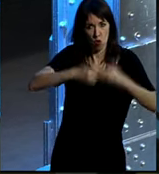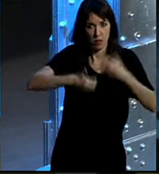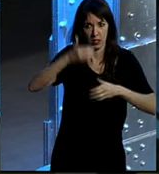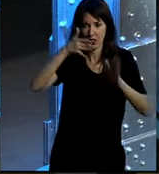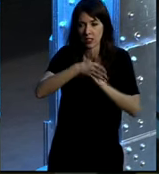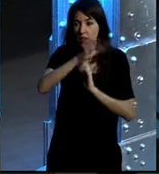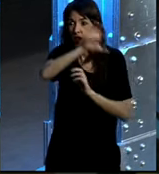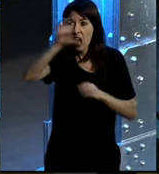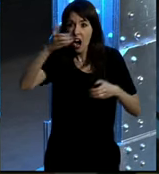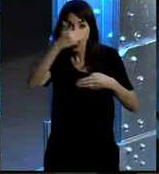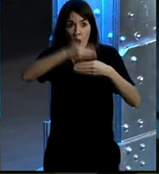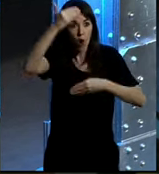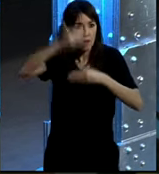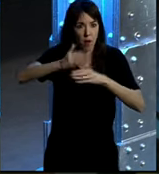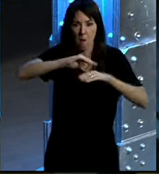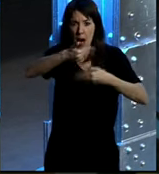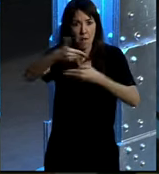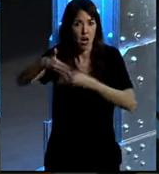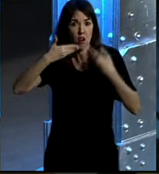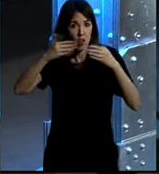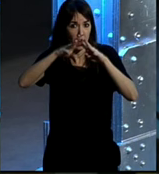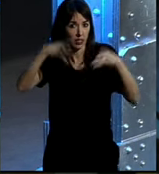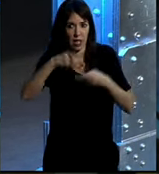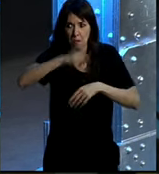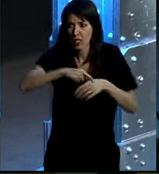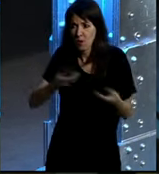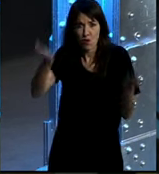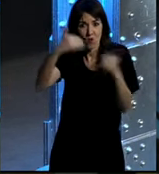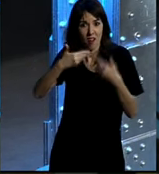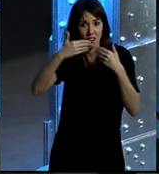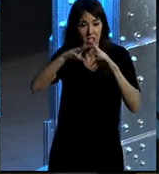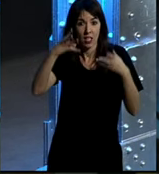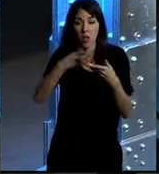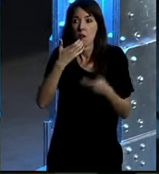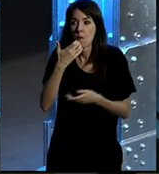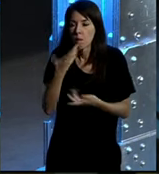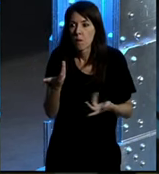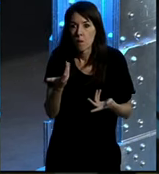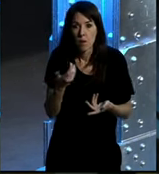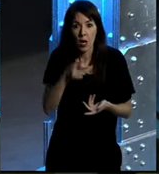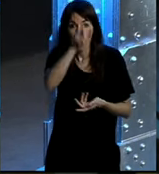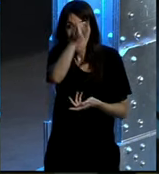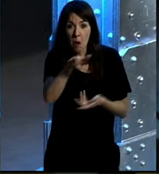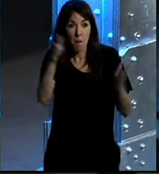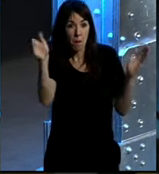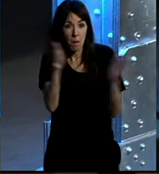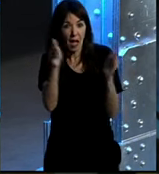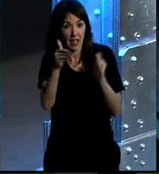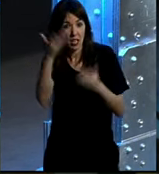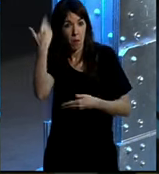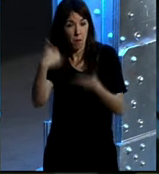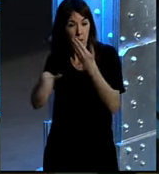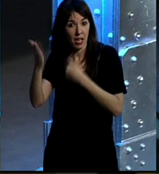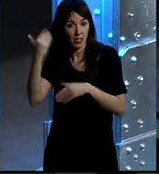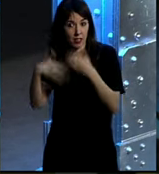barreras geográficas, caen las barreras temporales, gracias a Internet, y ya aquellos jugadores que eran jugadores pequeños en el pasado y que